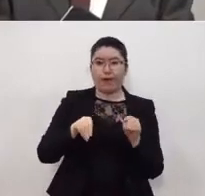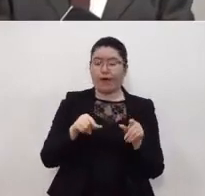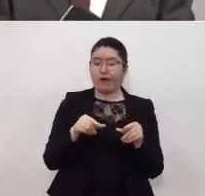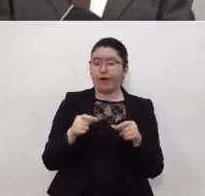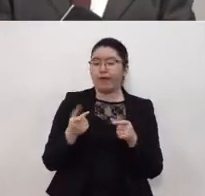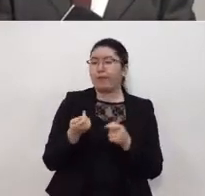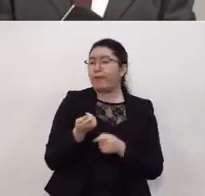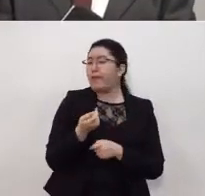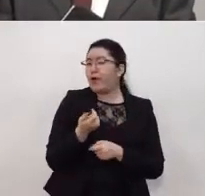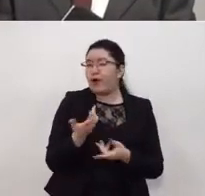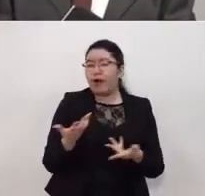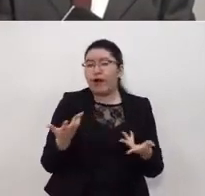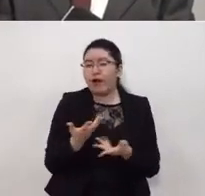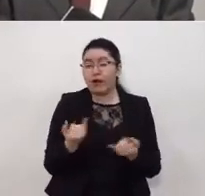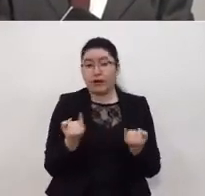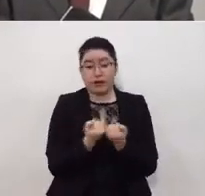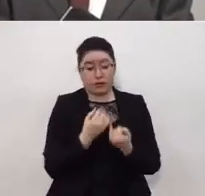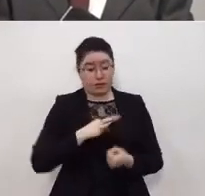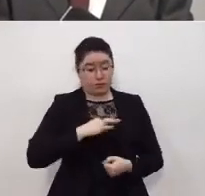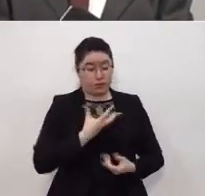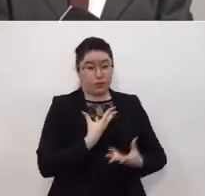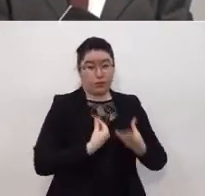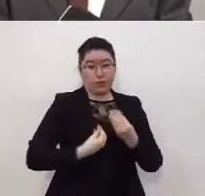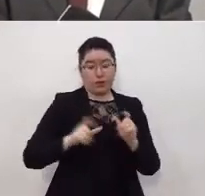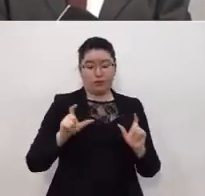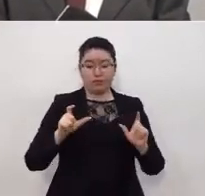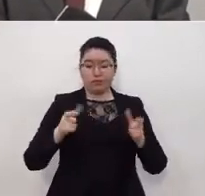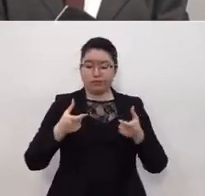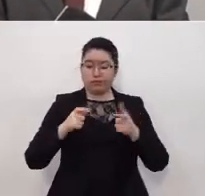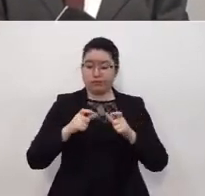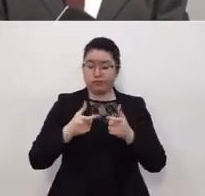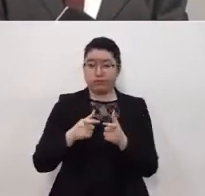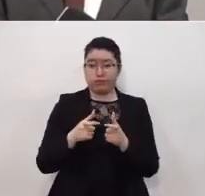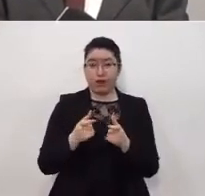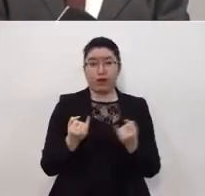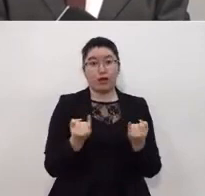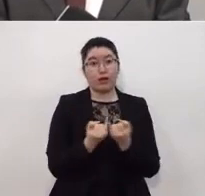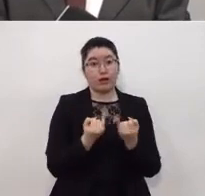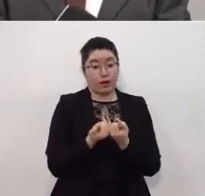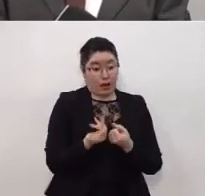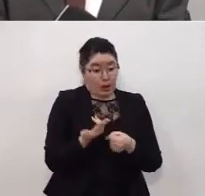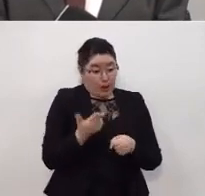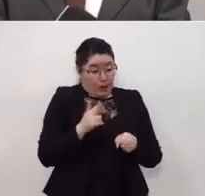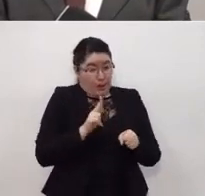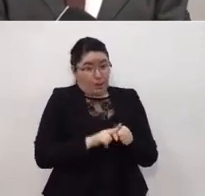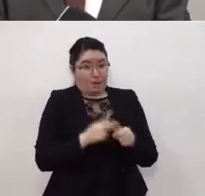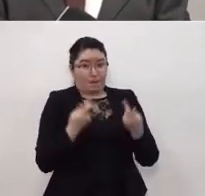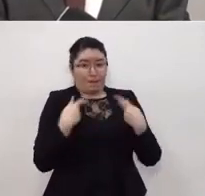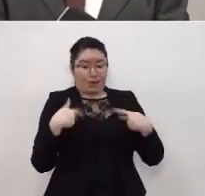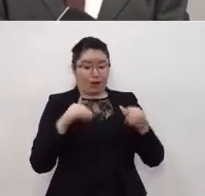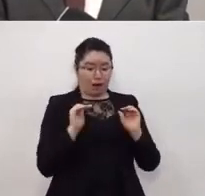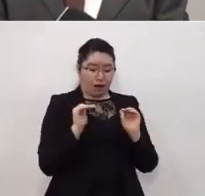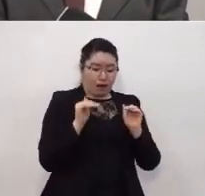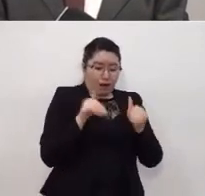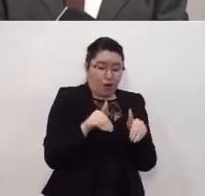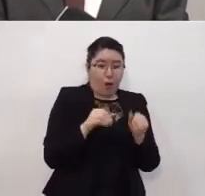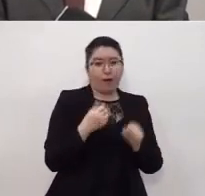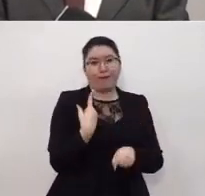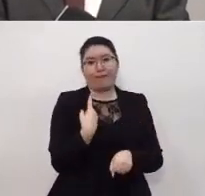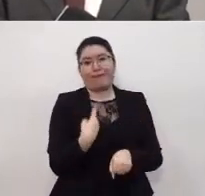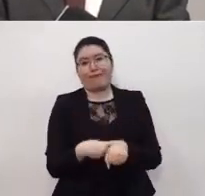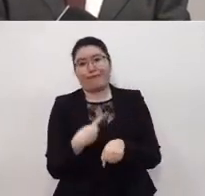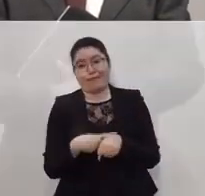para reducir el ritmo de contagios y para evitar que el número de hospitalizados de